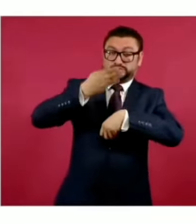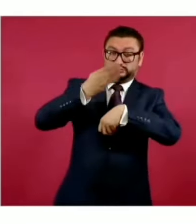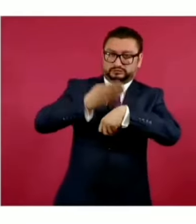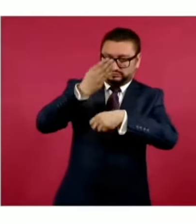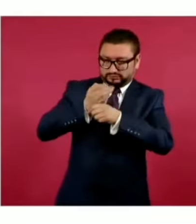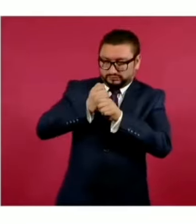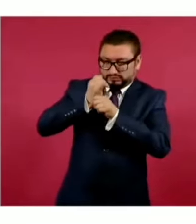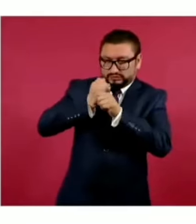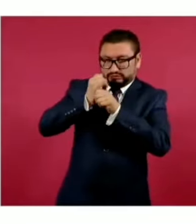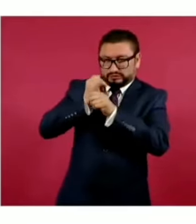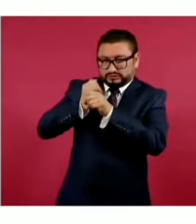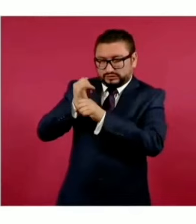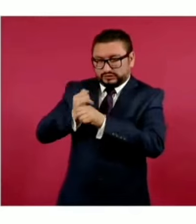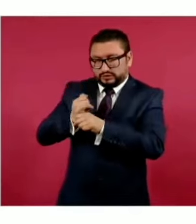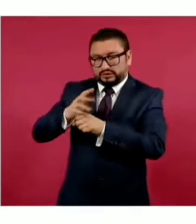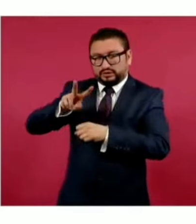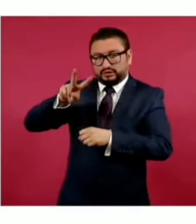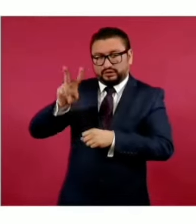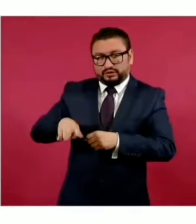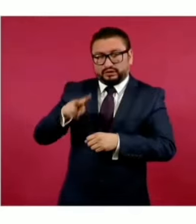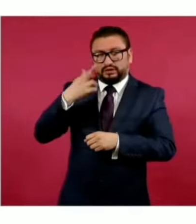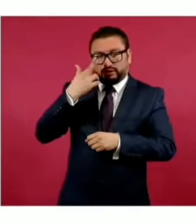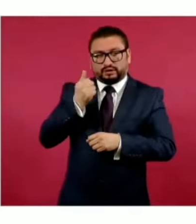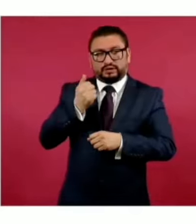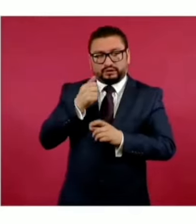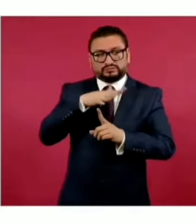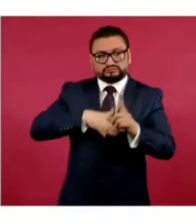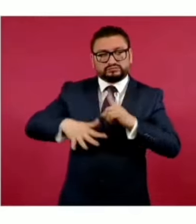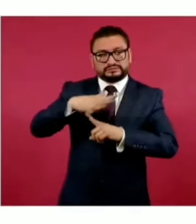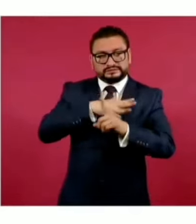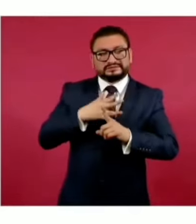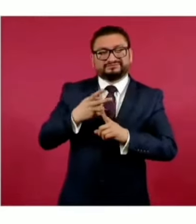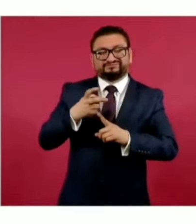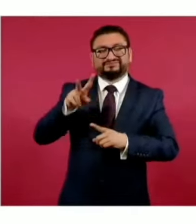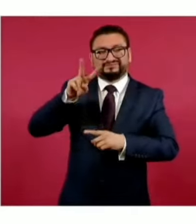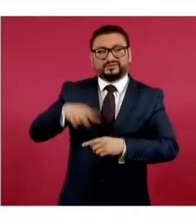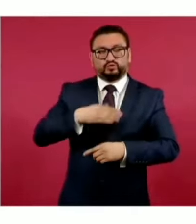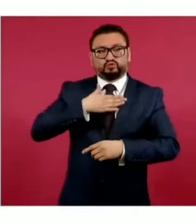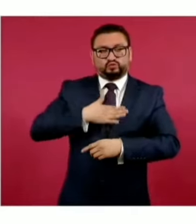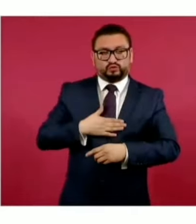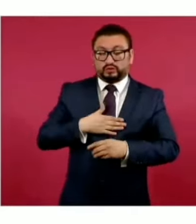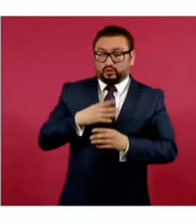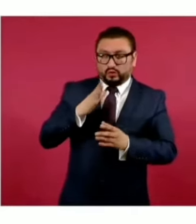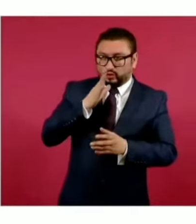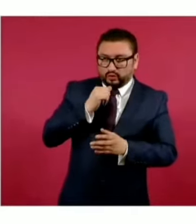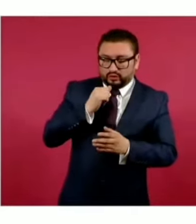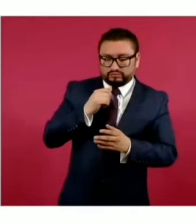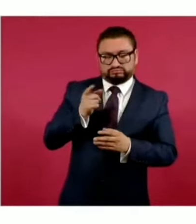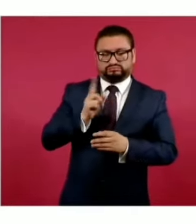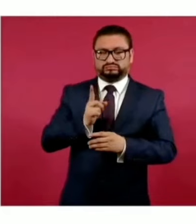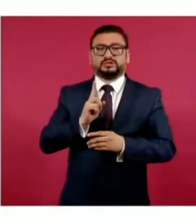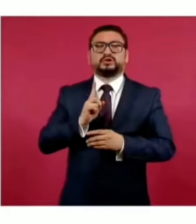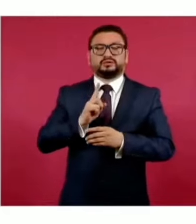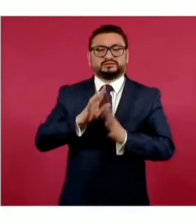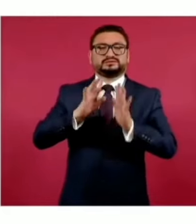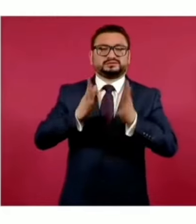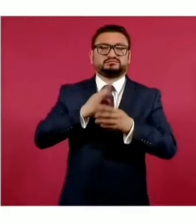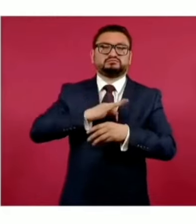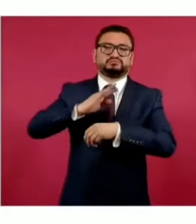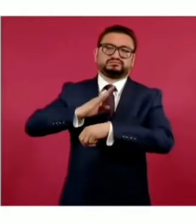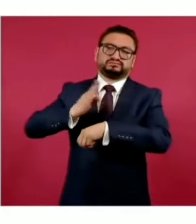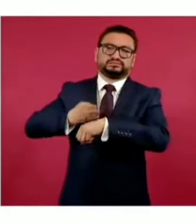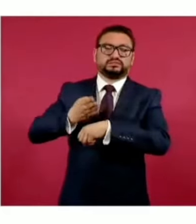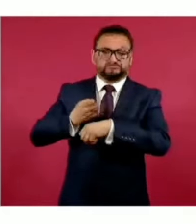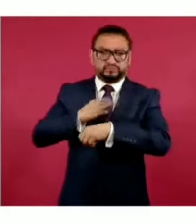investigar si en efecto hubieron circunstancias que lo justifiquen y si no, como ya dijimos, puede